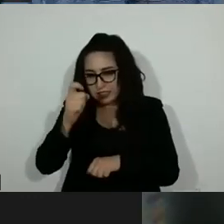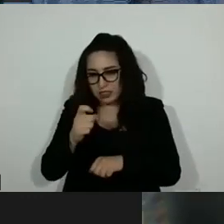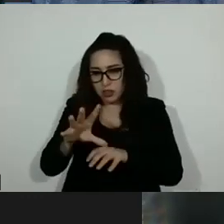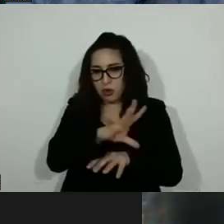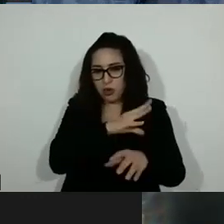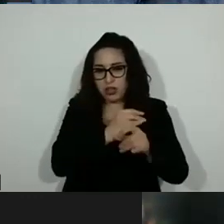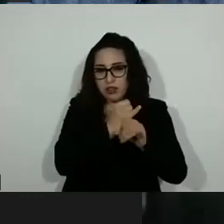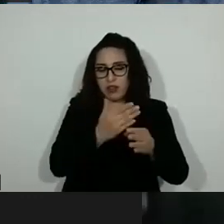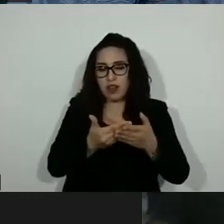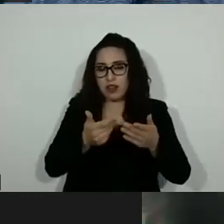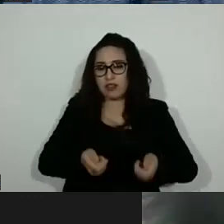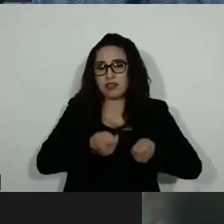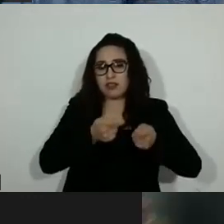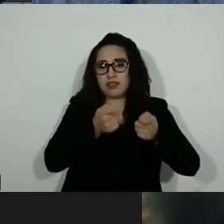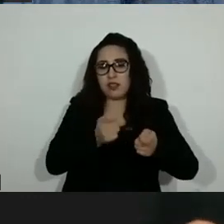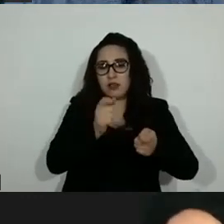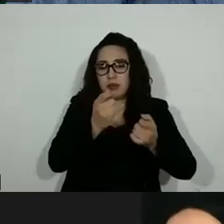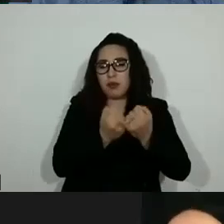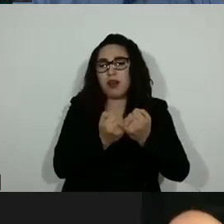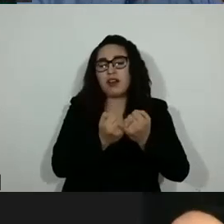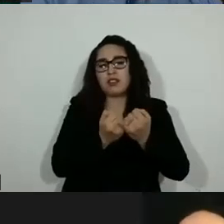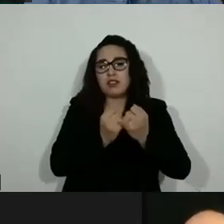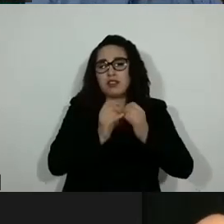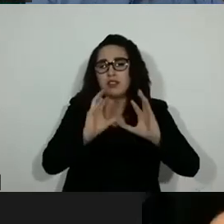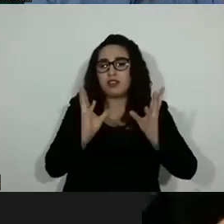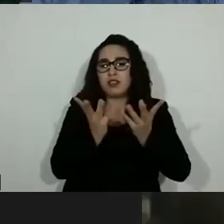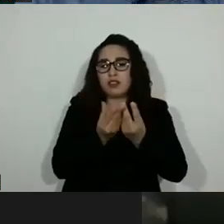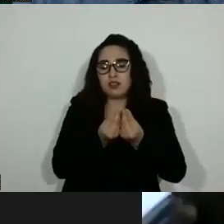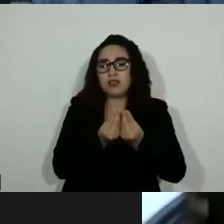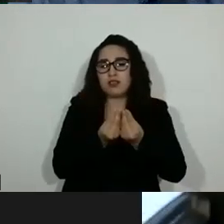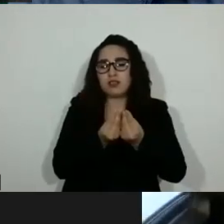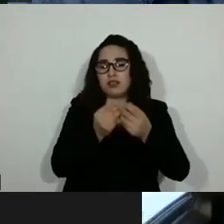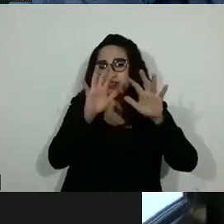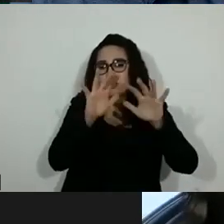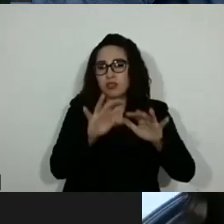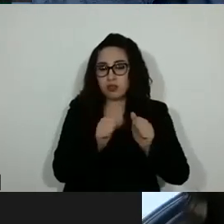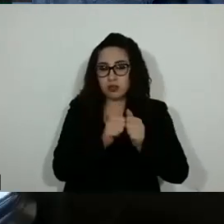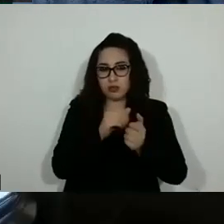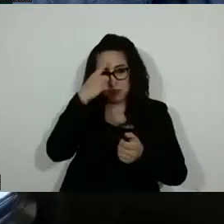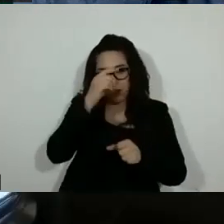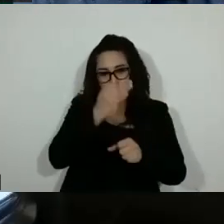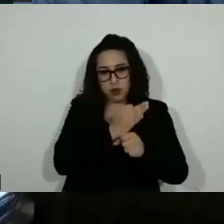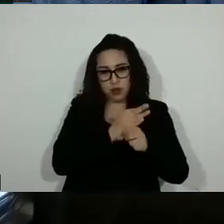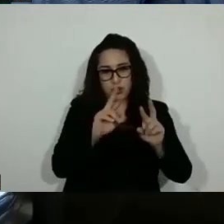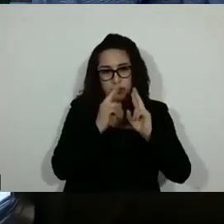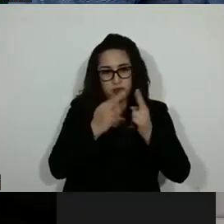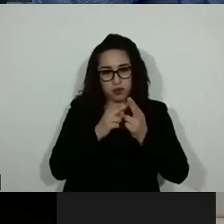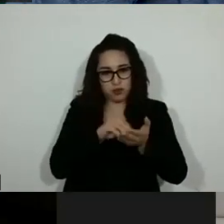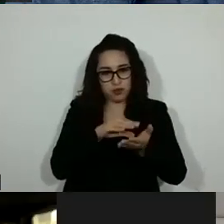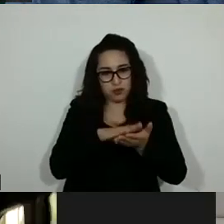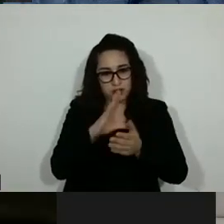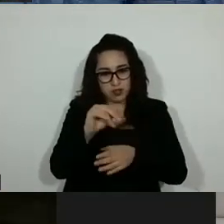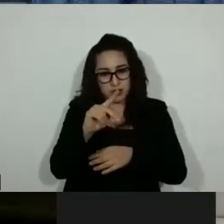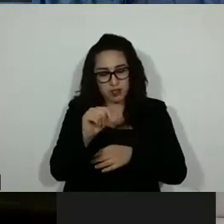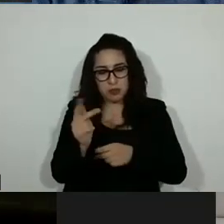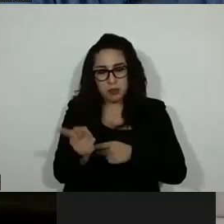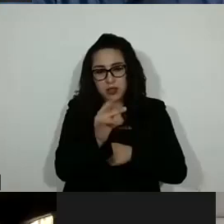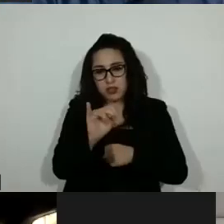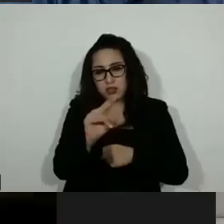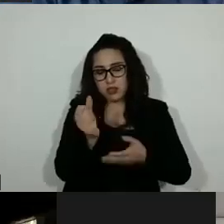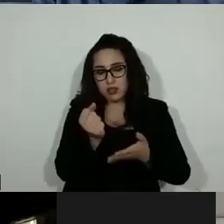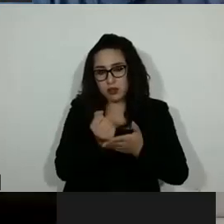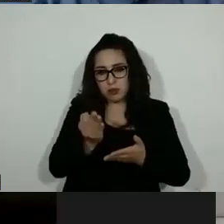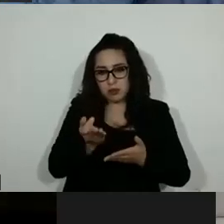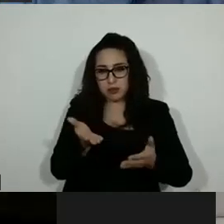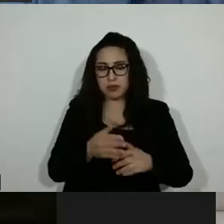circulada junto con la convocatoria a la presente sesión, y si es de aprobarse en un solo acto. Por